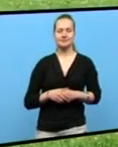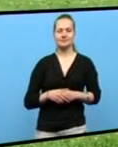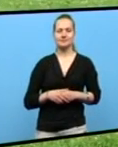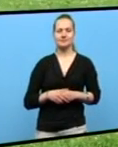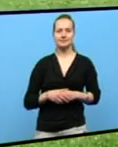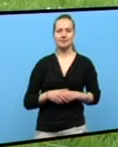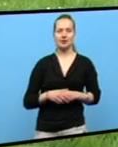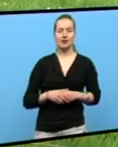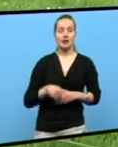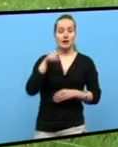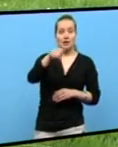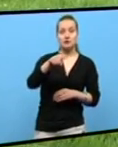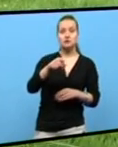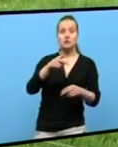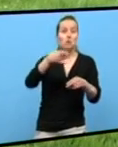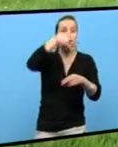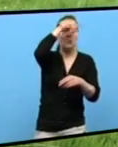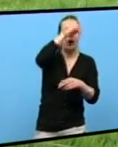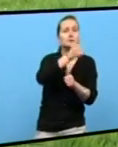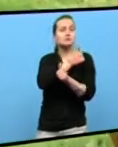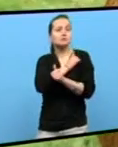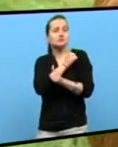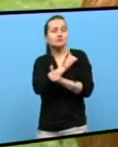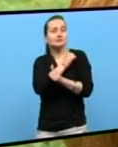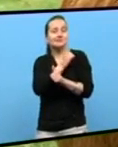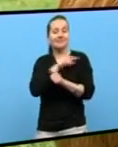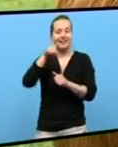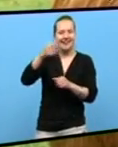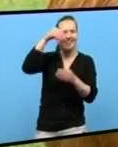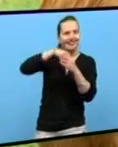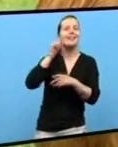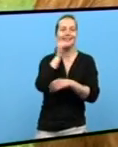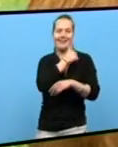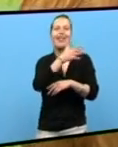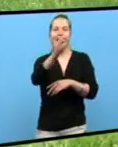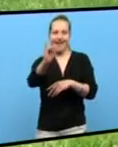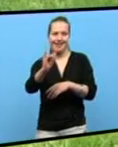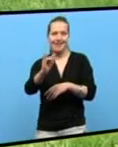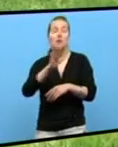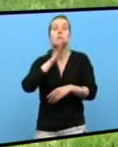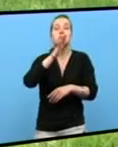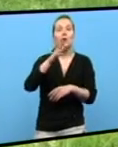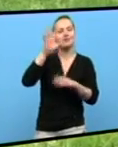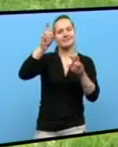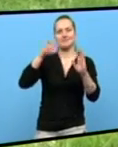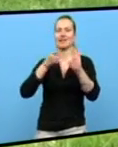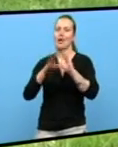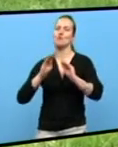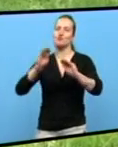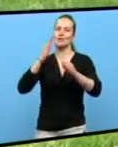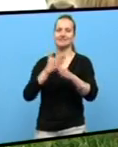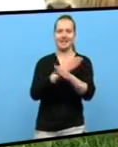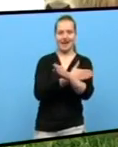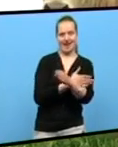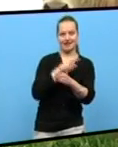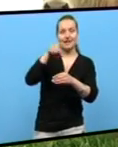Trufa, grande ou mona, guardan dentro de sí un segredo que as convirten as máis solicitadas da súa especie A calidade da súa carne, marcada